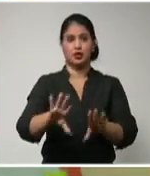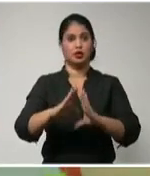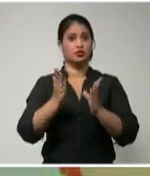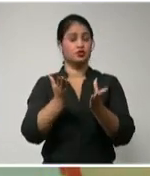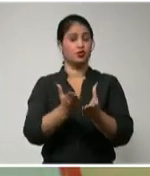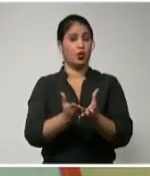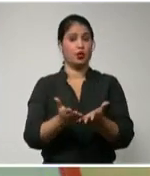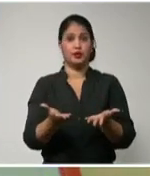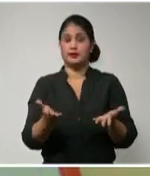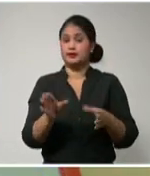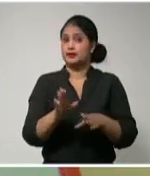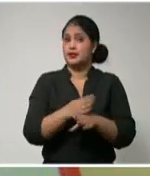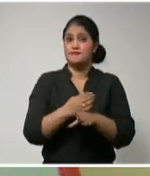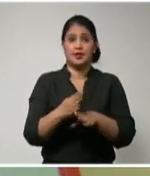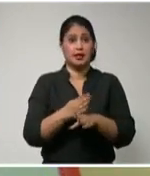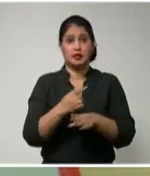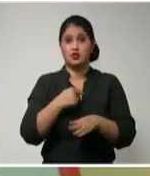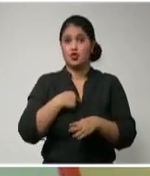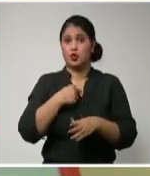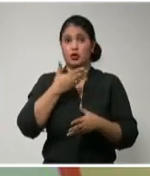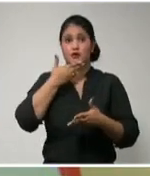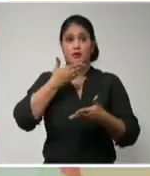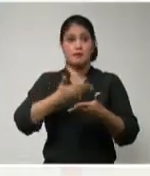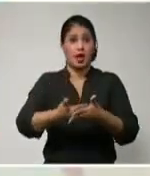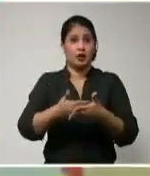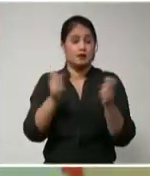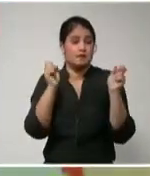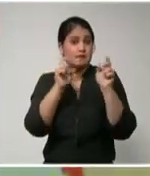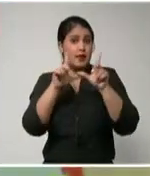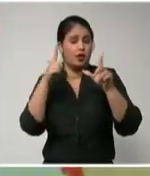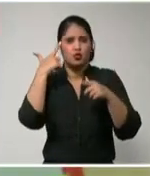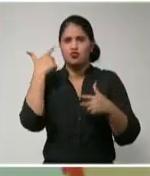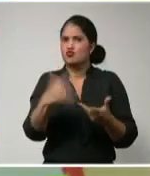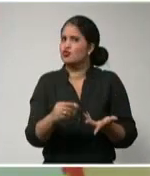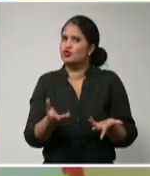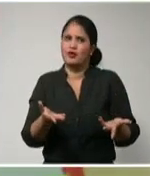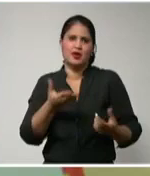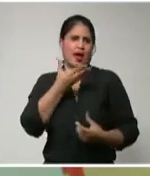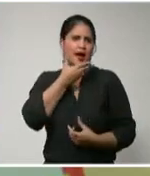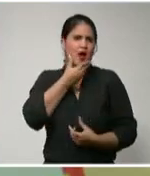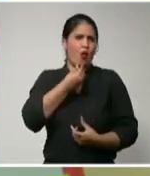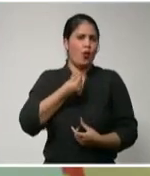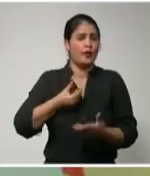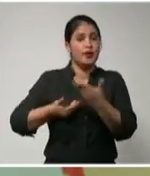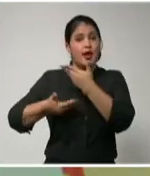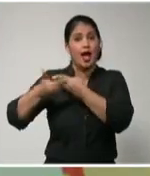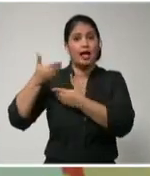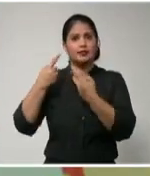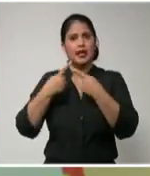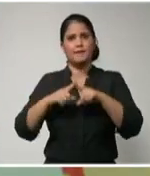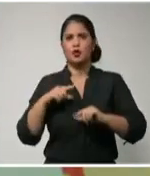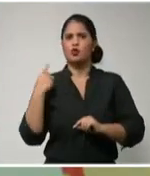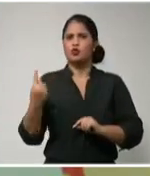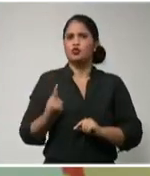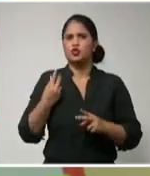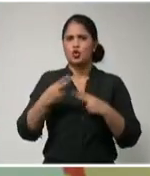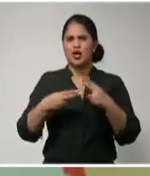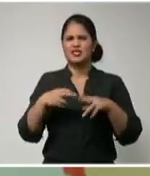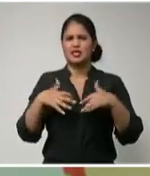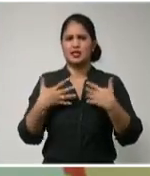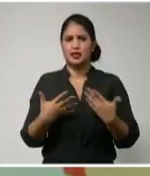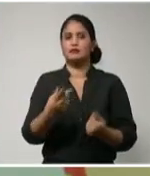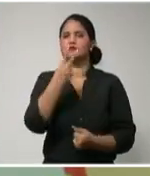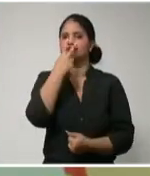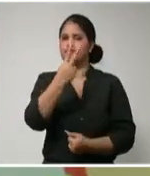a ser su desarrollo en la sociedad. Y sobre todo, nos pusimos en función de su desarrollo auditivo,